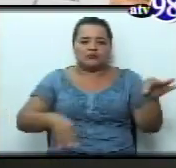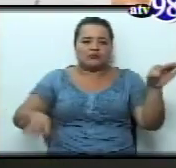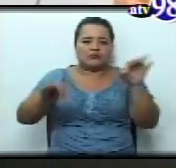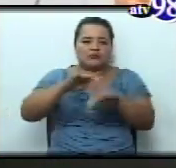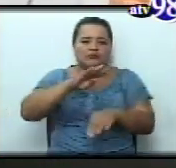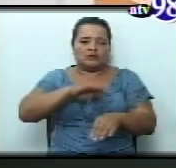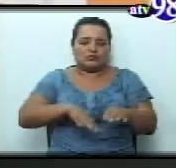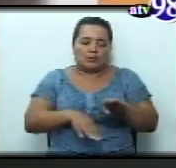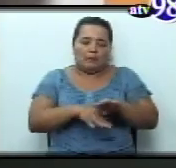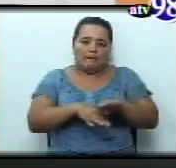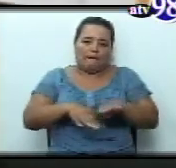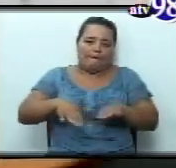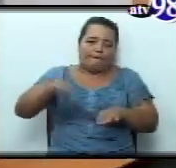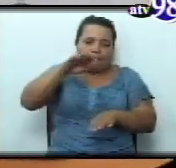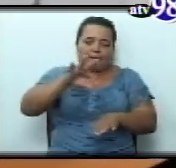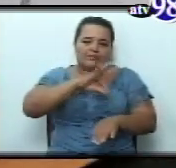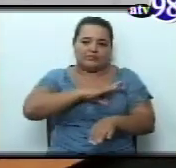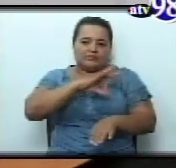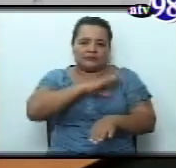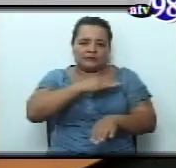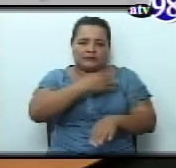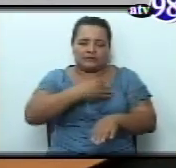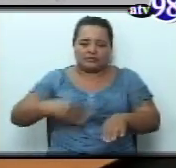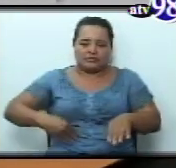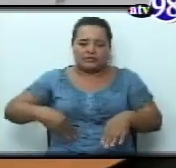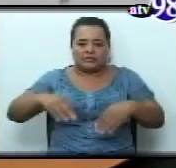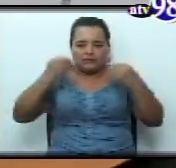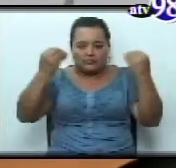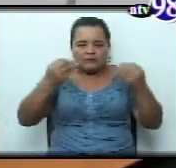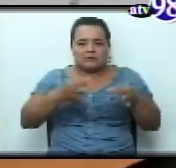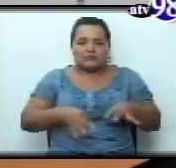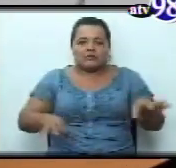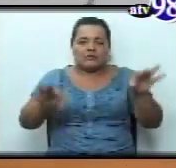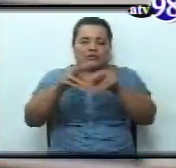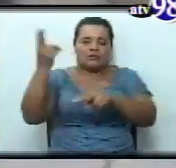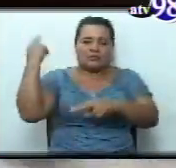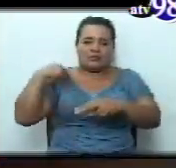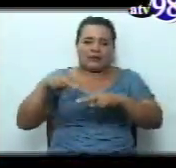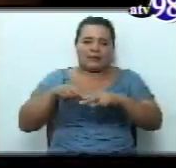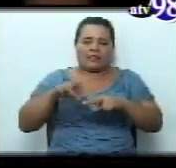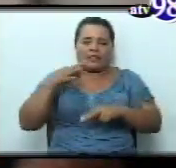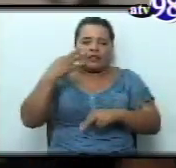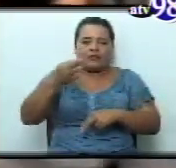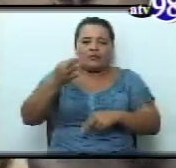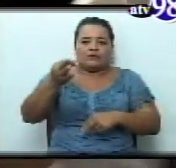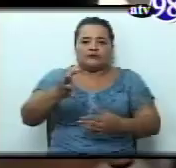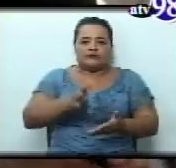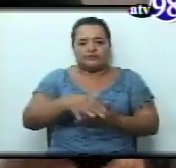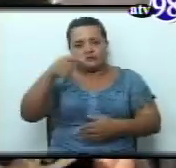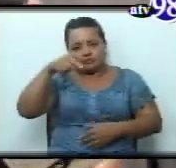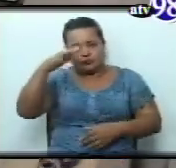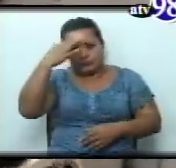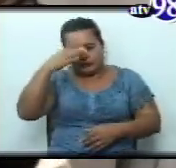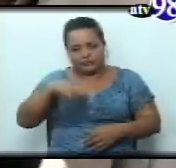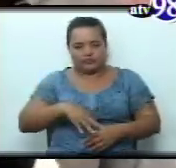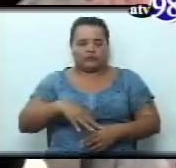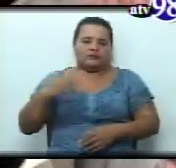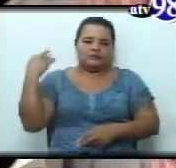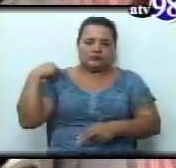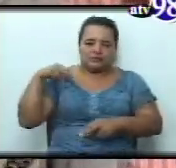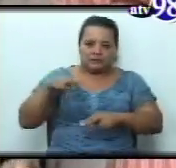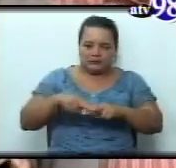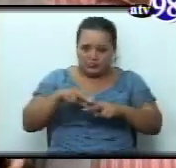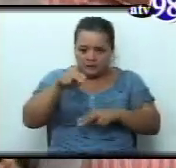El aumento del salario del magisterio. Vos sabés que el magisterio